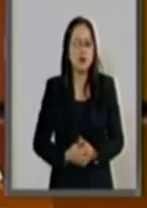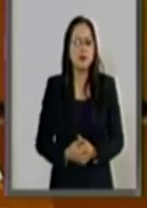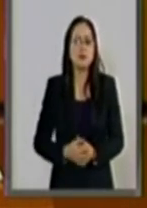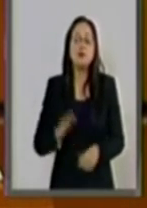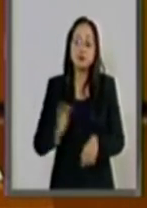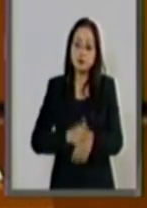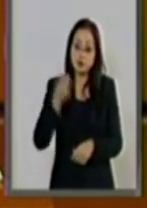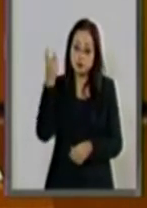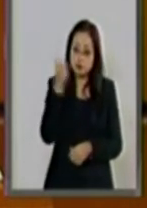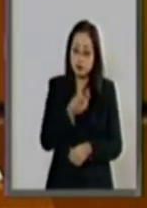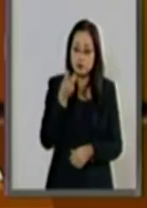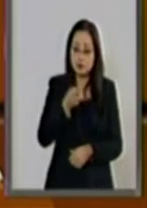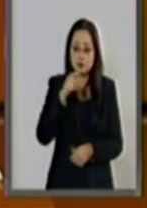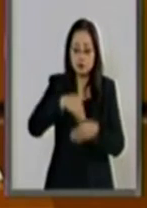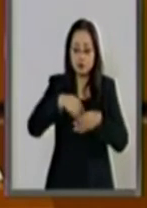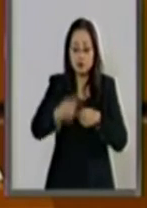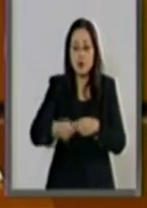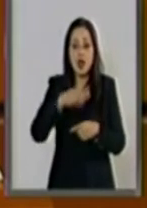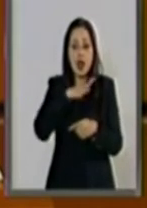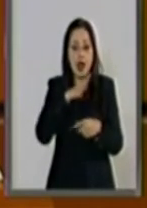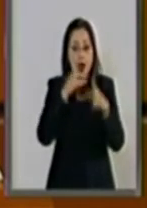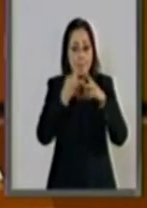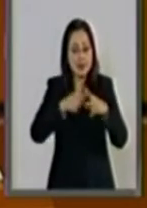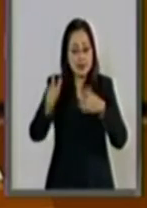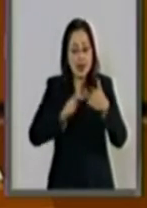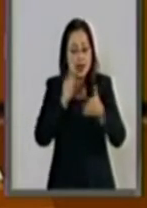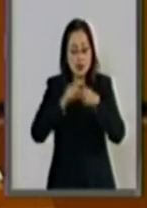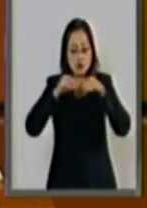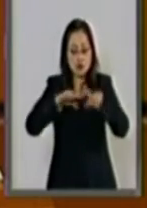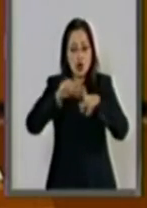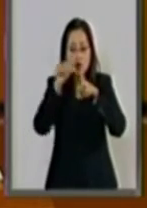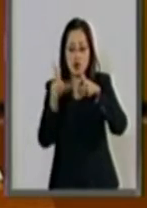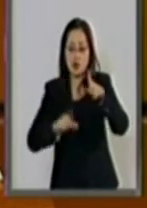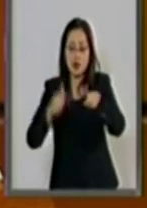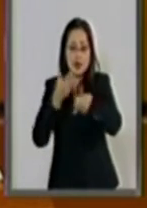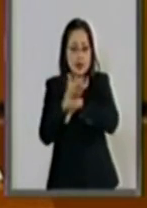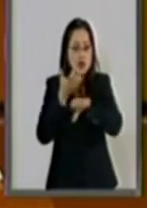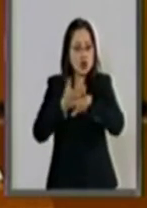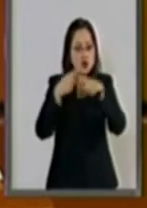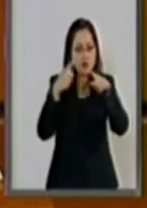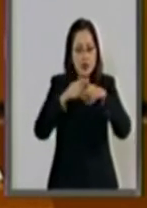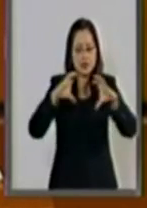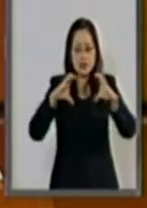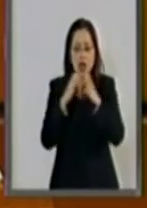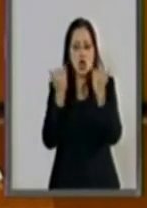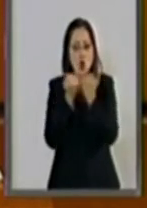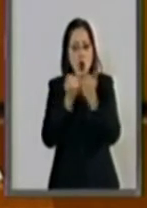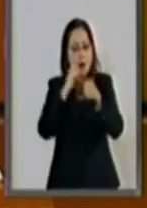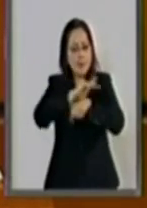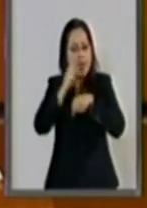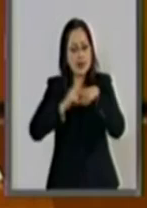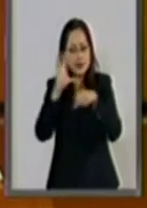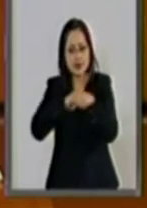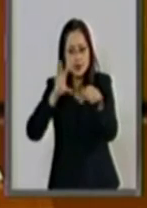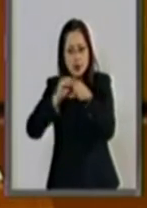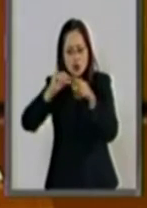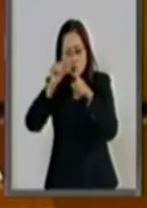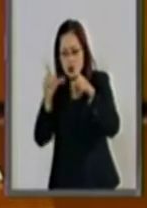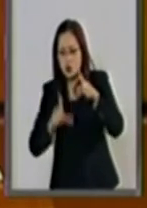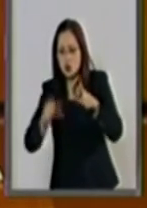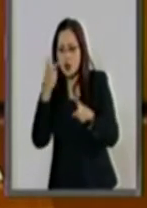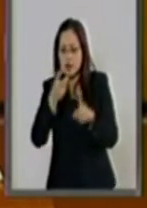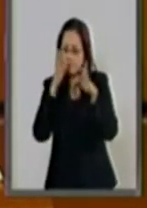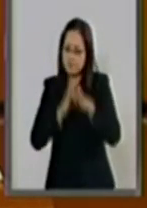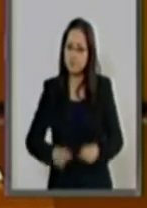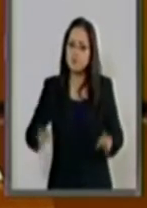esto, ante la próxima entrada en vigor en diversos estados de la República y en la Federación es de especial importancia